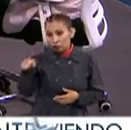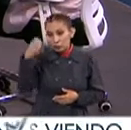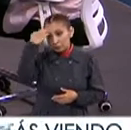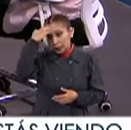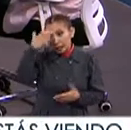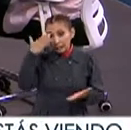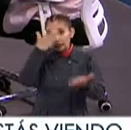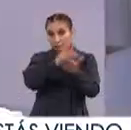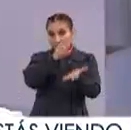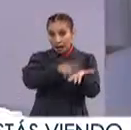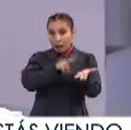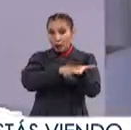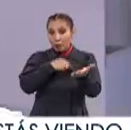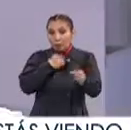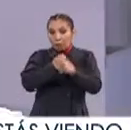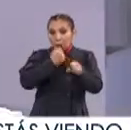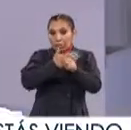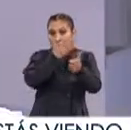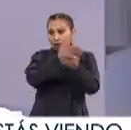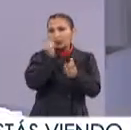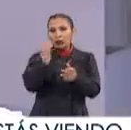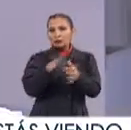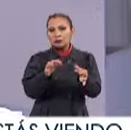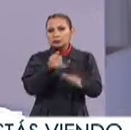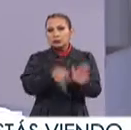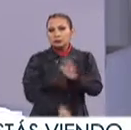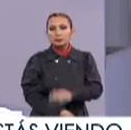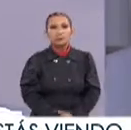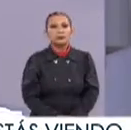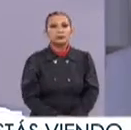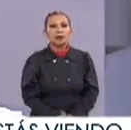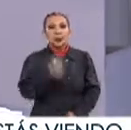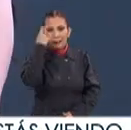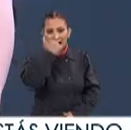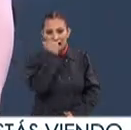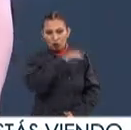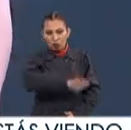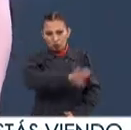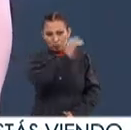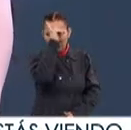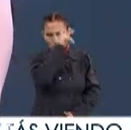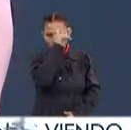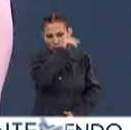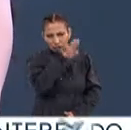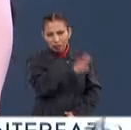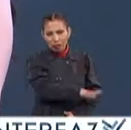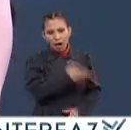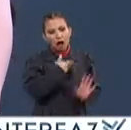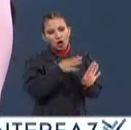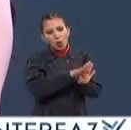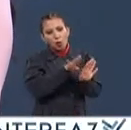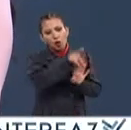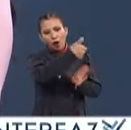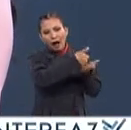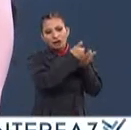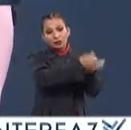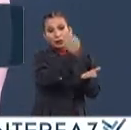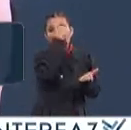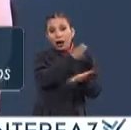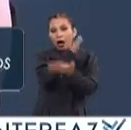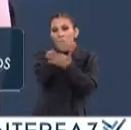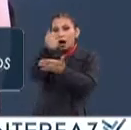experiencias muy valiosas Cuéntanos un poco más al respecto Así es, para el estudiante de psicología fue un momento de